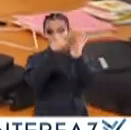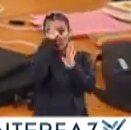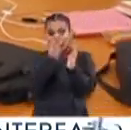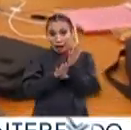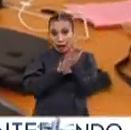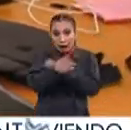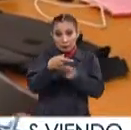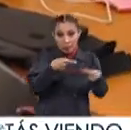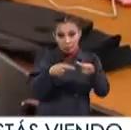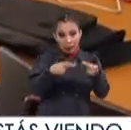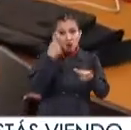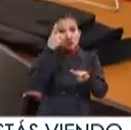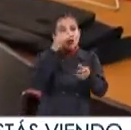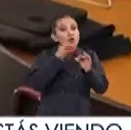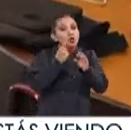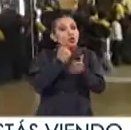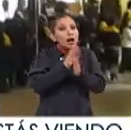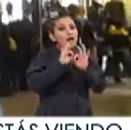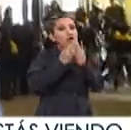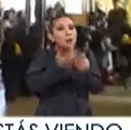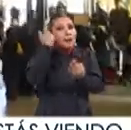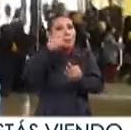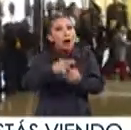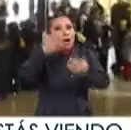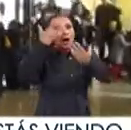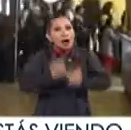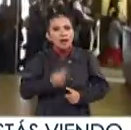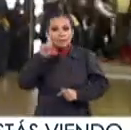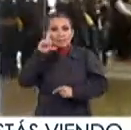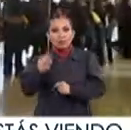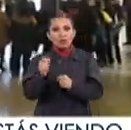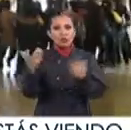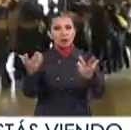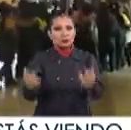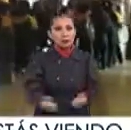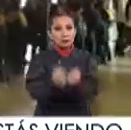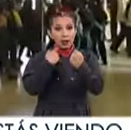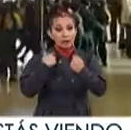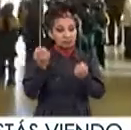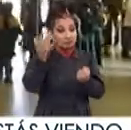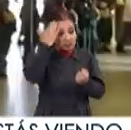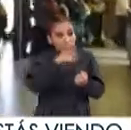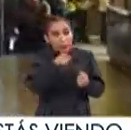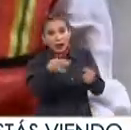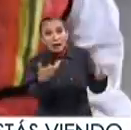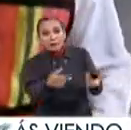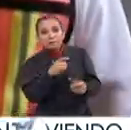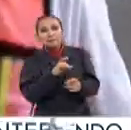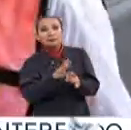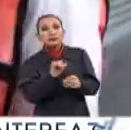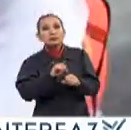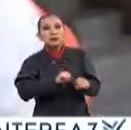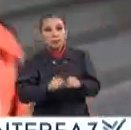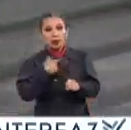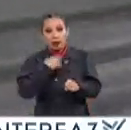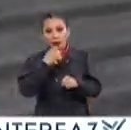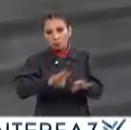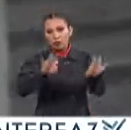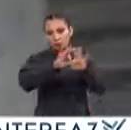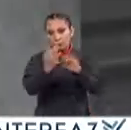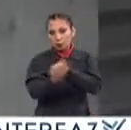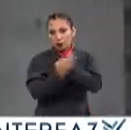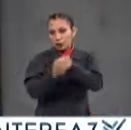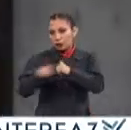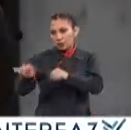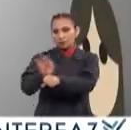prevención son los únicos mecanismos Que nos ayudan a reaccionar y salvar vidas Saber qué hacer en caso de desastres es la clave para protegernos